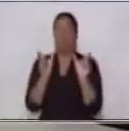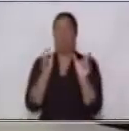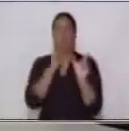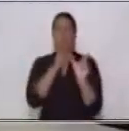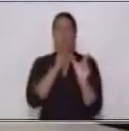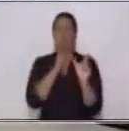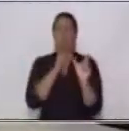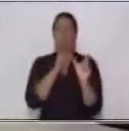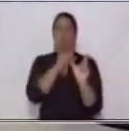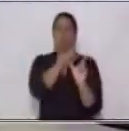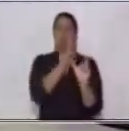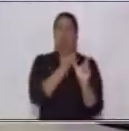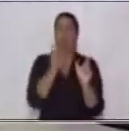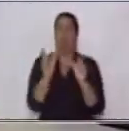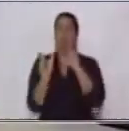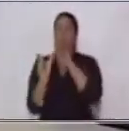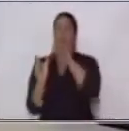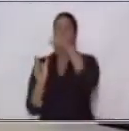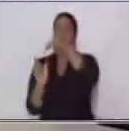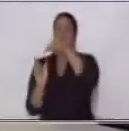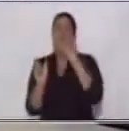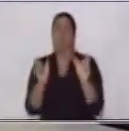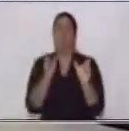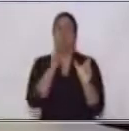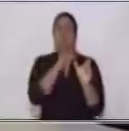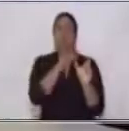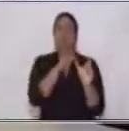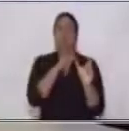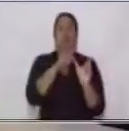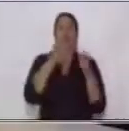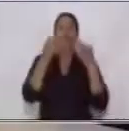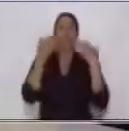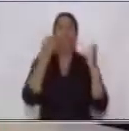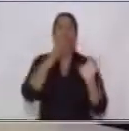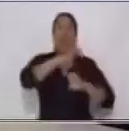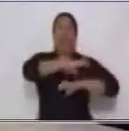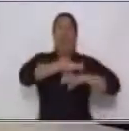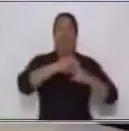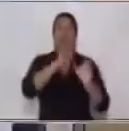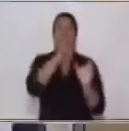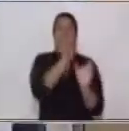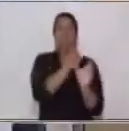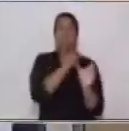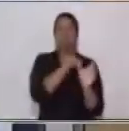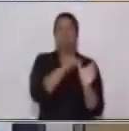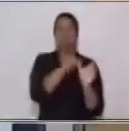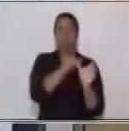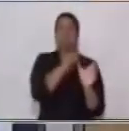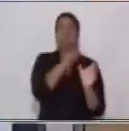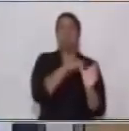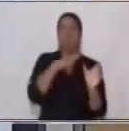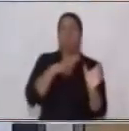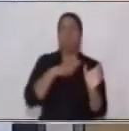es quien realiza la acción directa por lo tanto hay una voz activa en el verbo